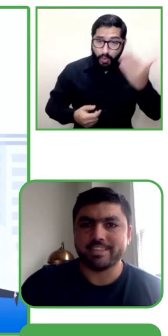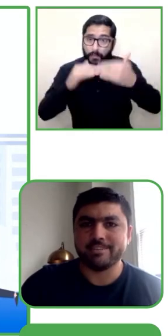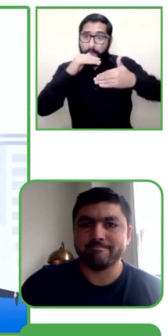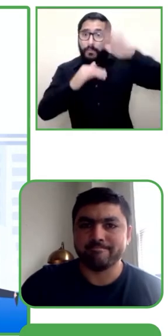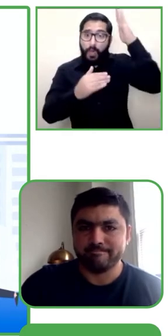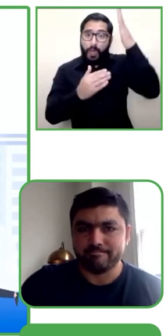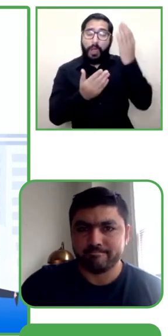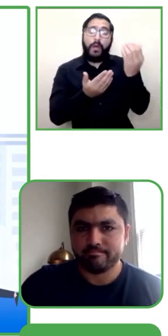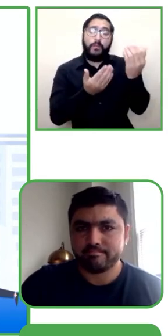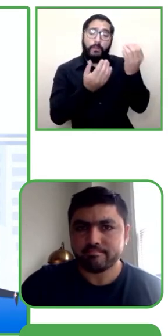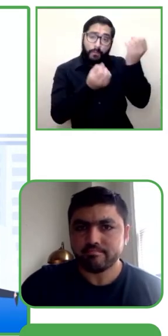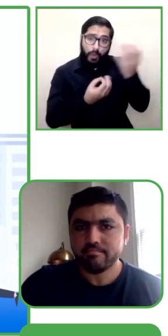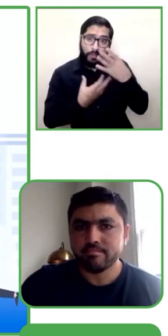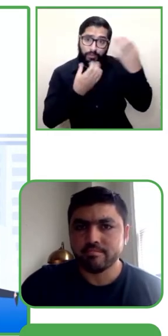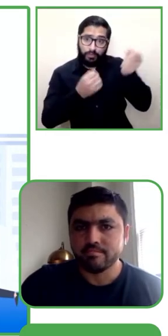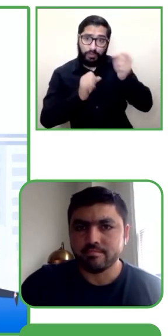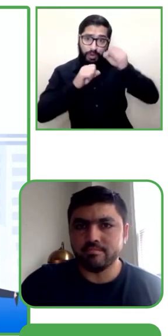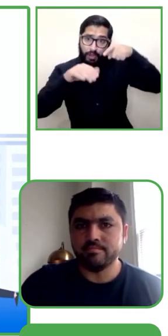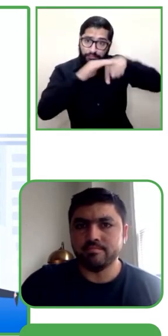Gracias.